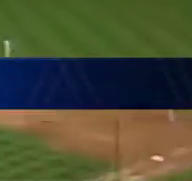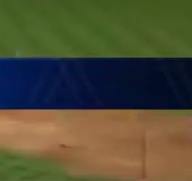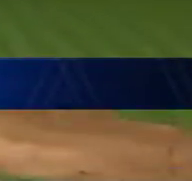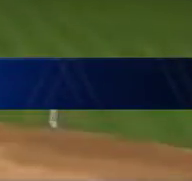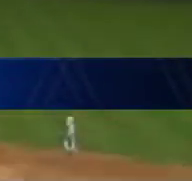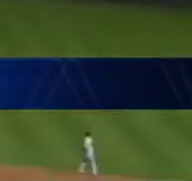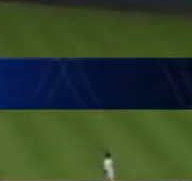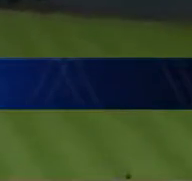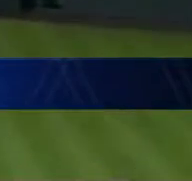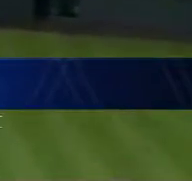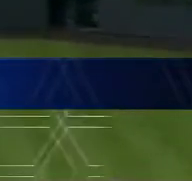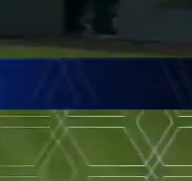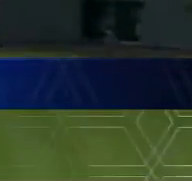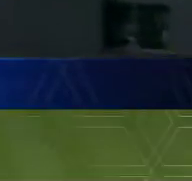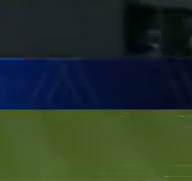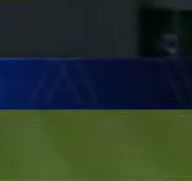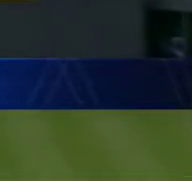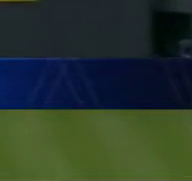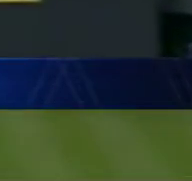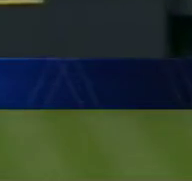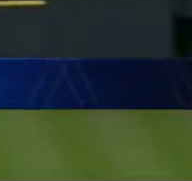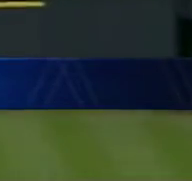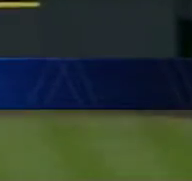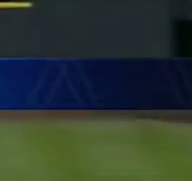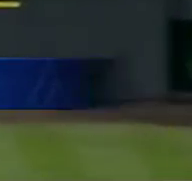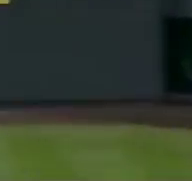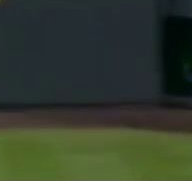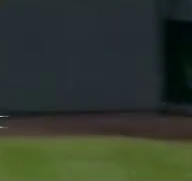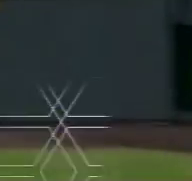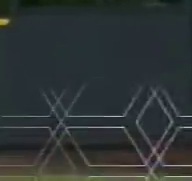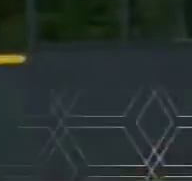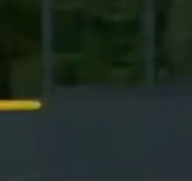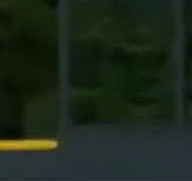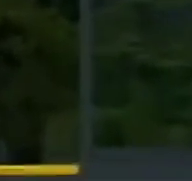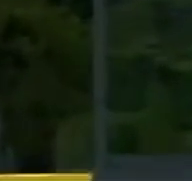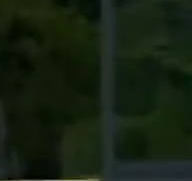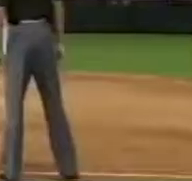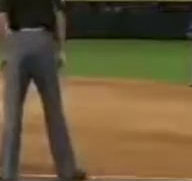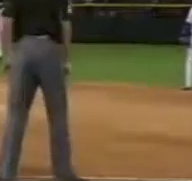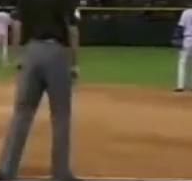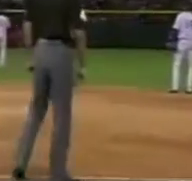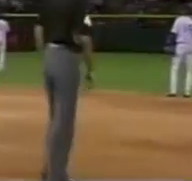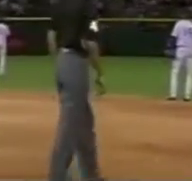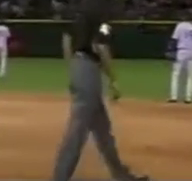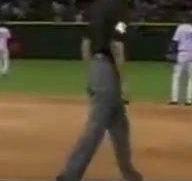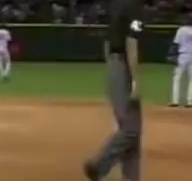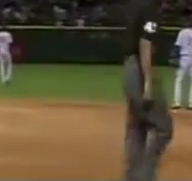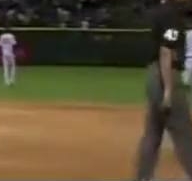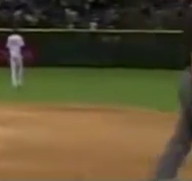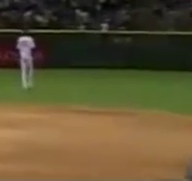Zuliano poderoso, Carlos González, dio honrón y se fue de 5-4 ante los Yankees.